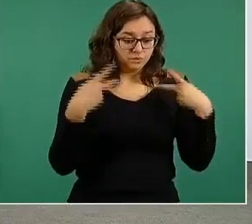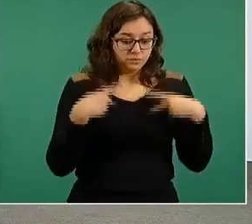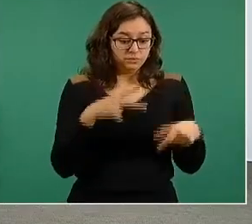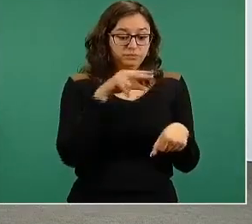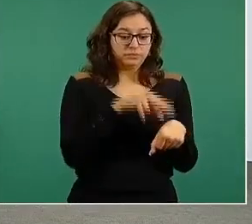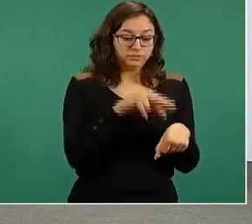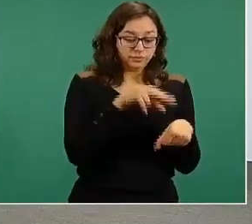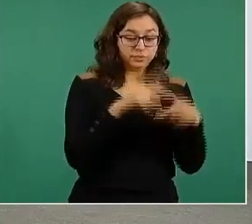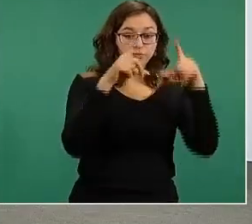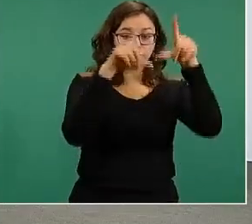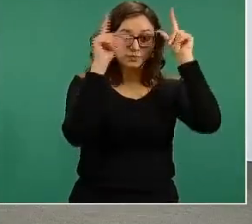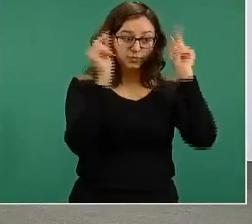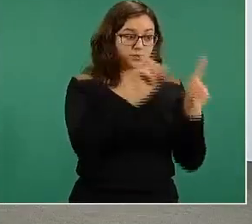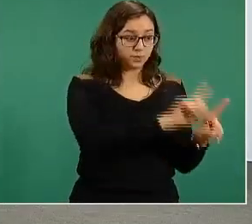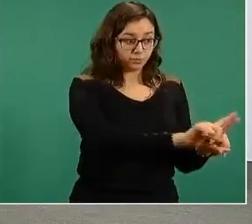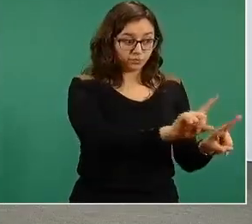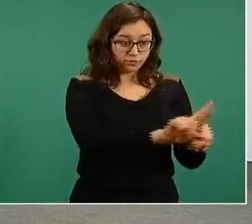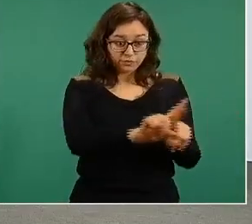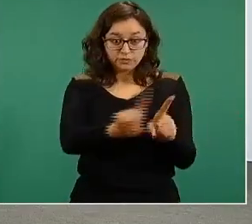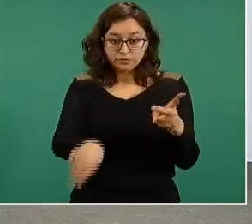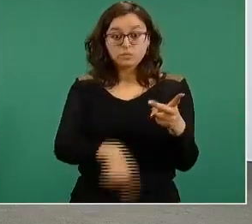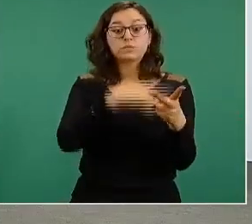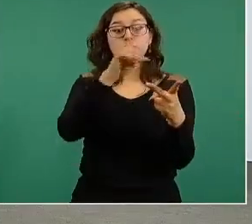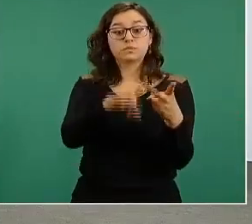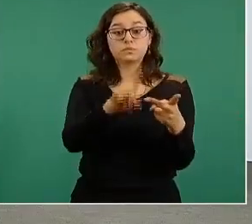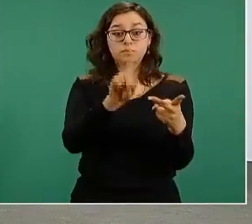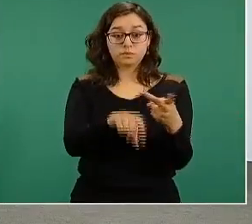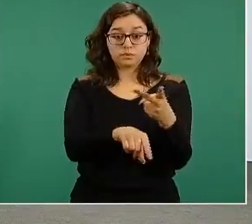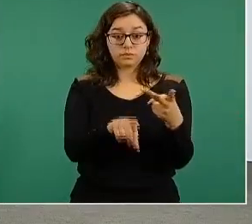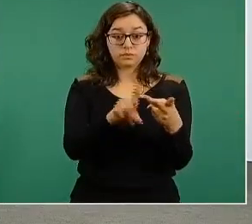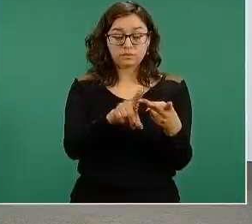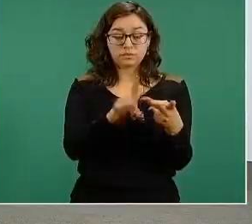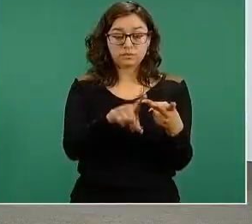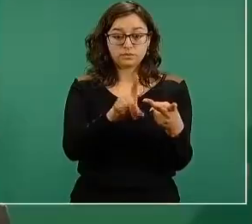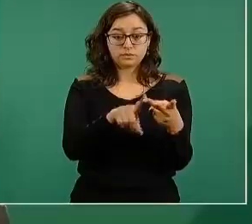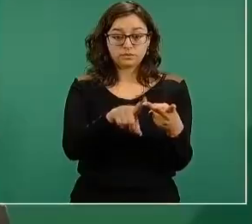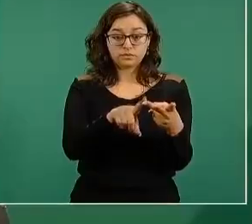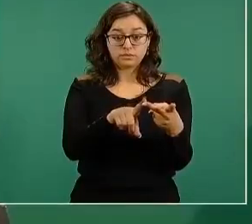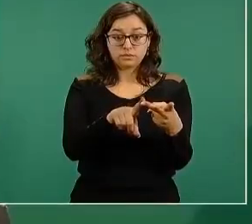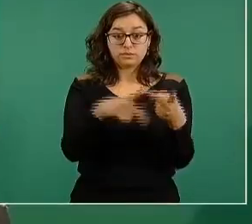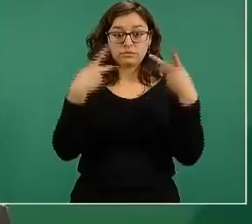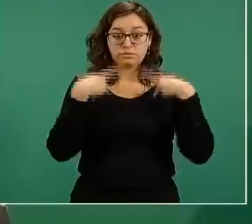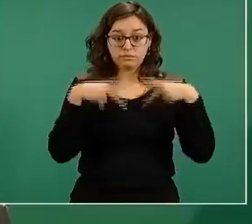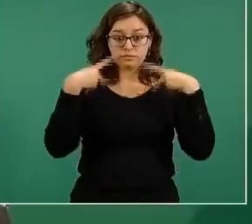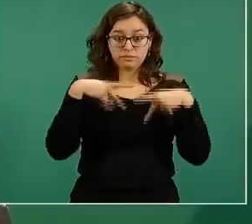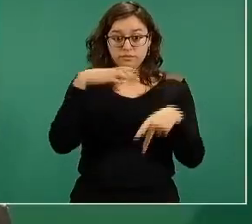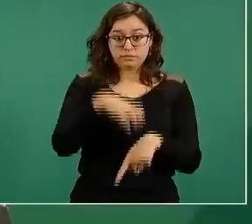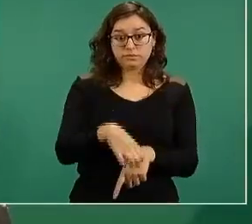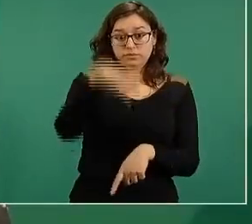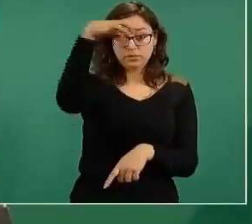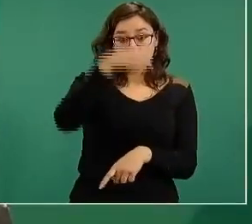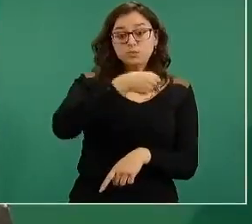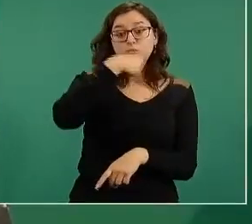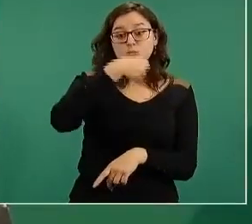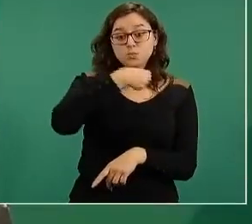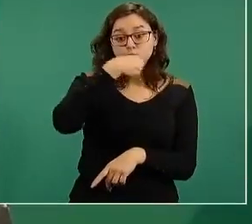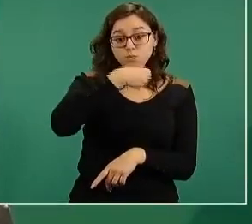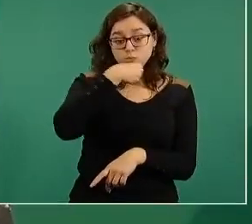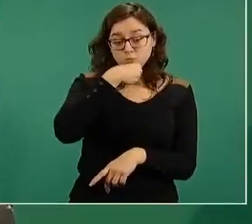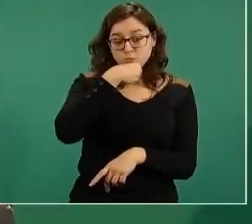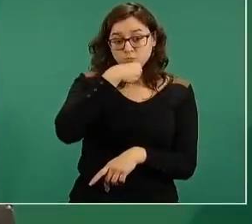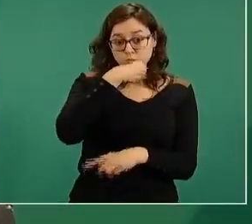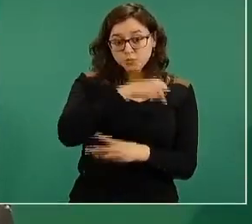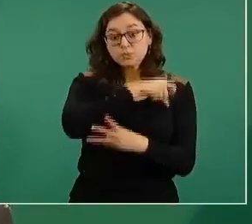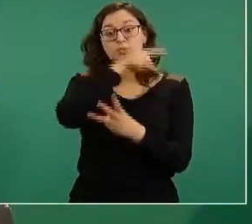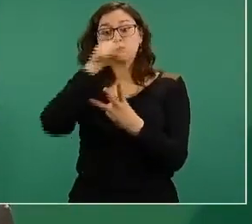En segundo lugar, las personas adultas mayores, como prioridad.